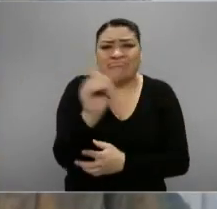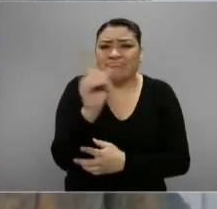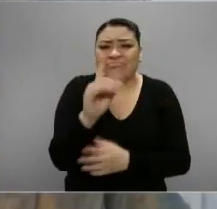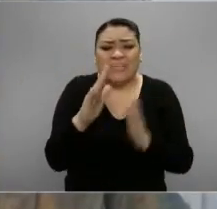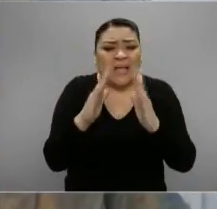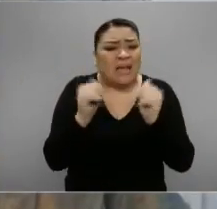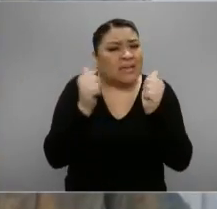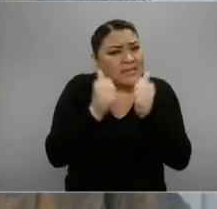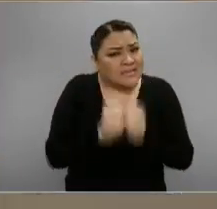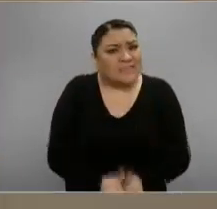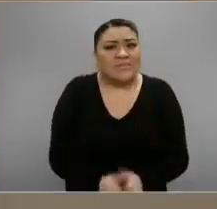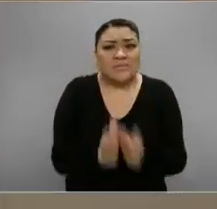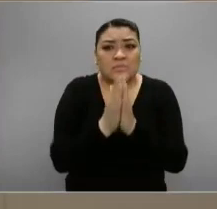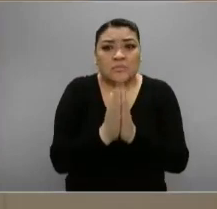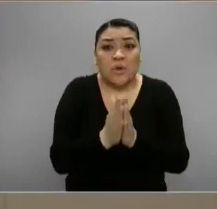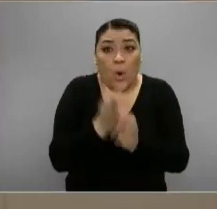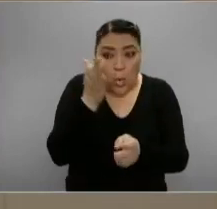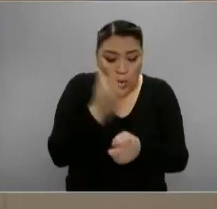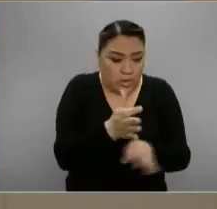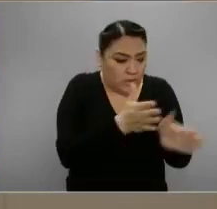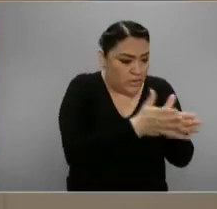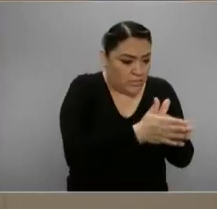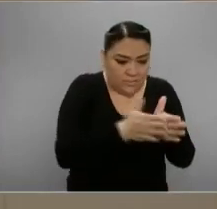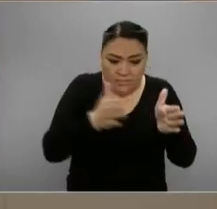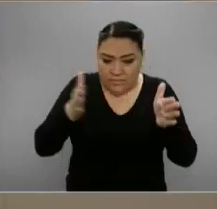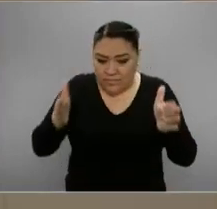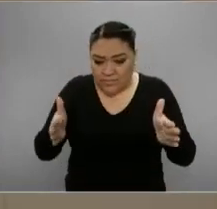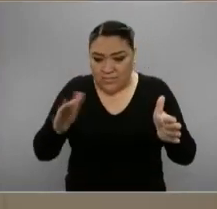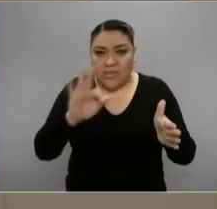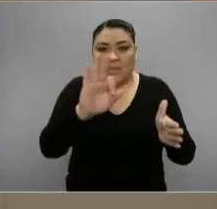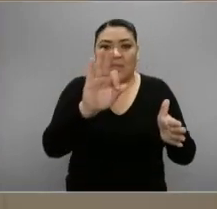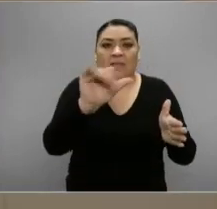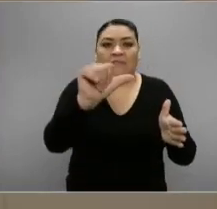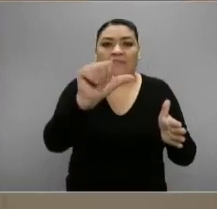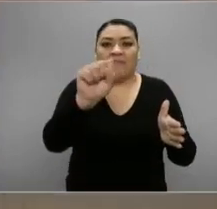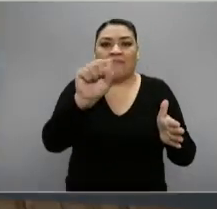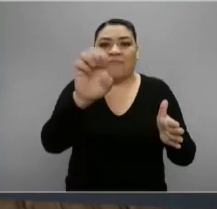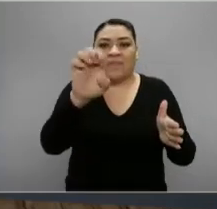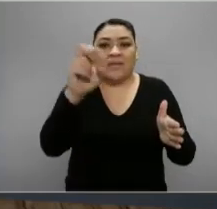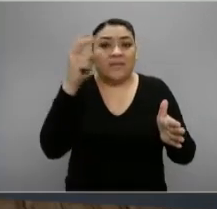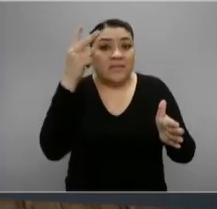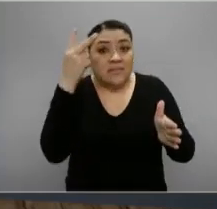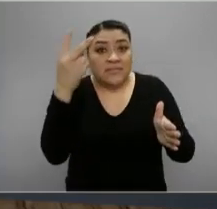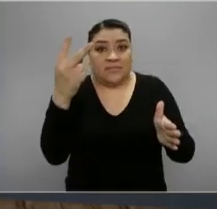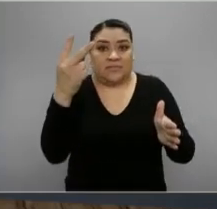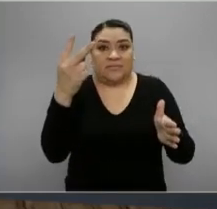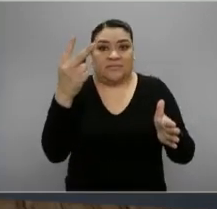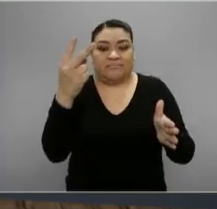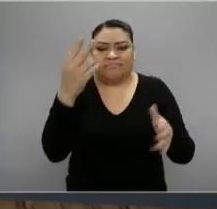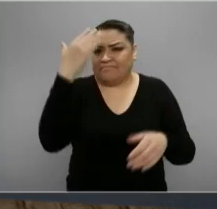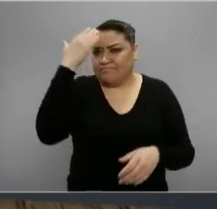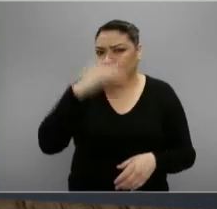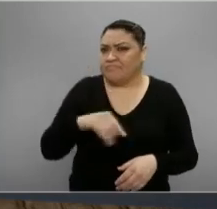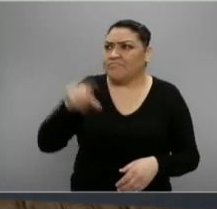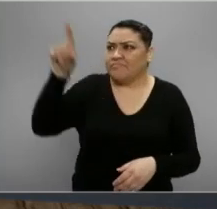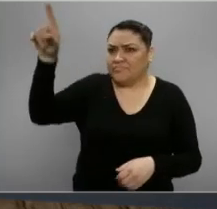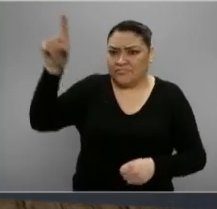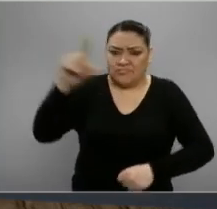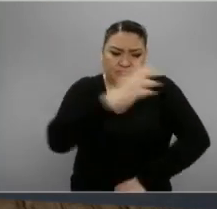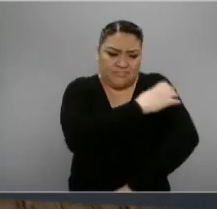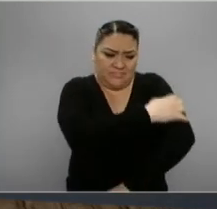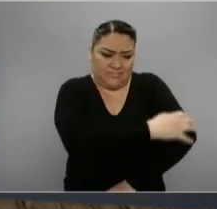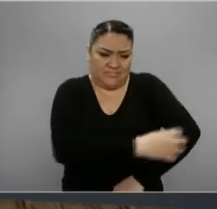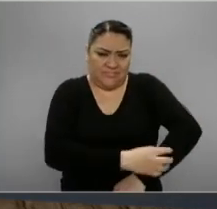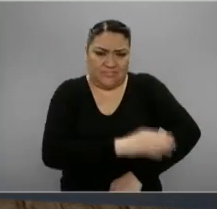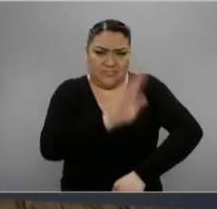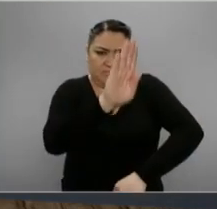Estamos empezando, estamos en fase 2 todavía, y en Baja California, en